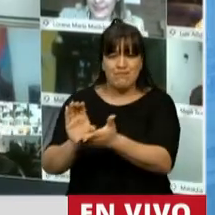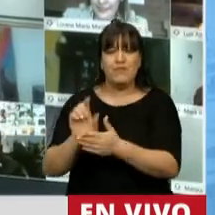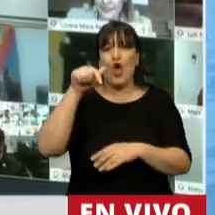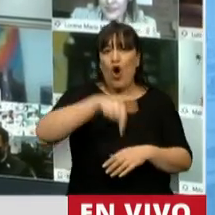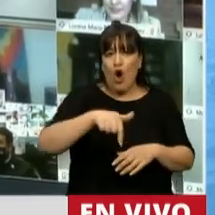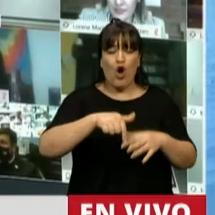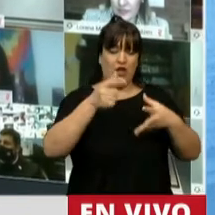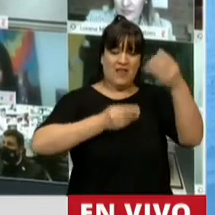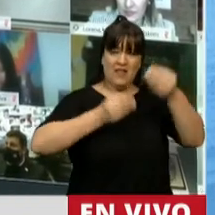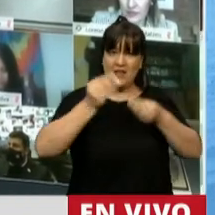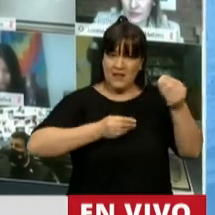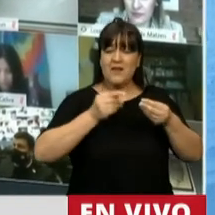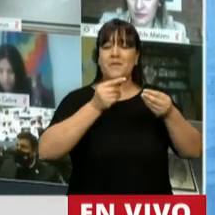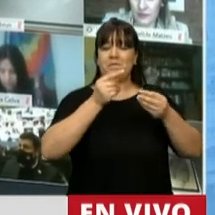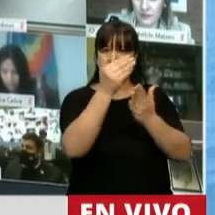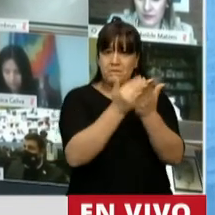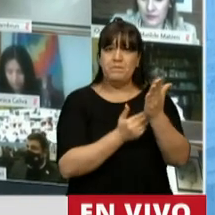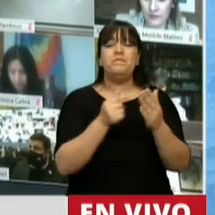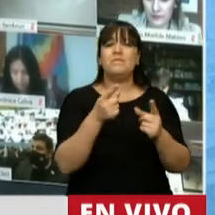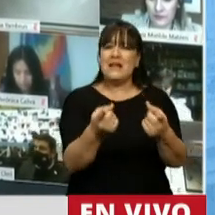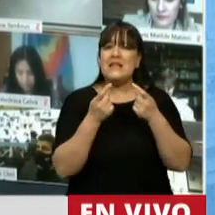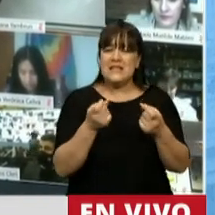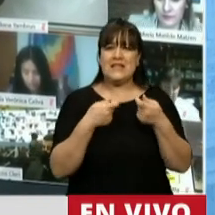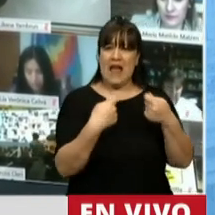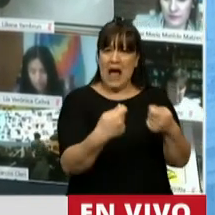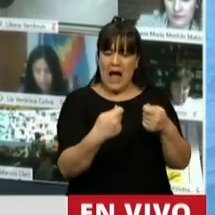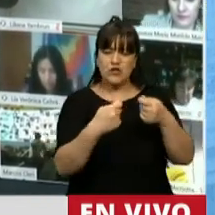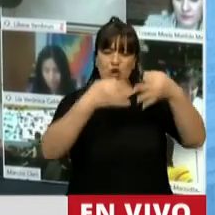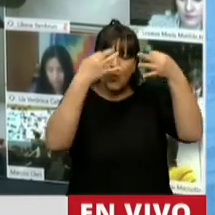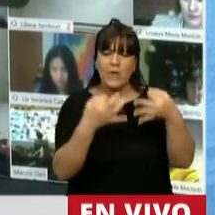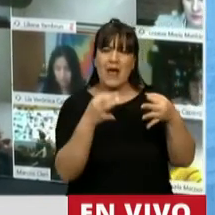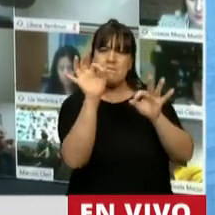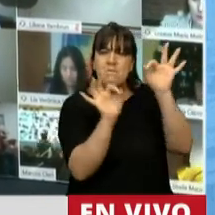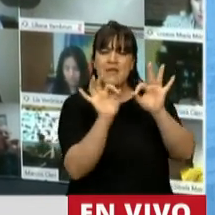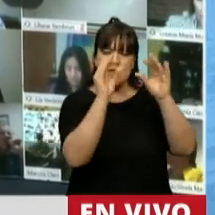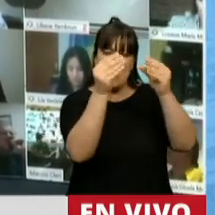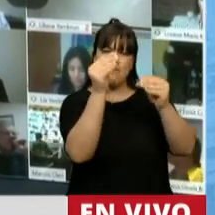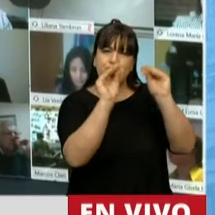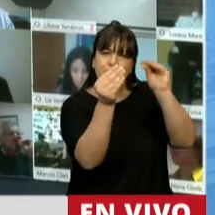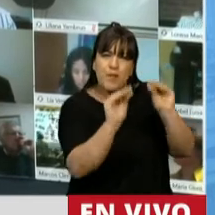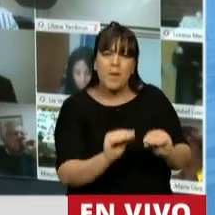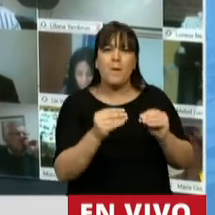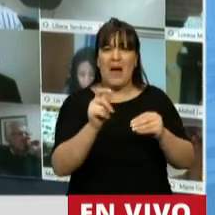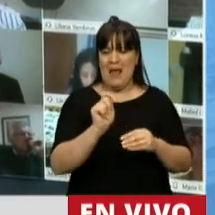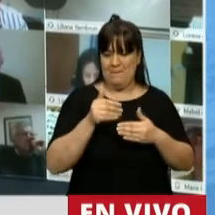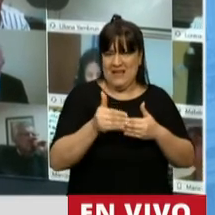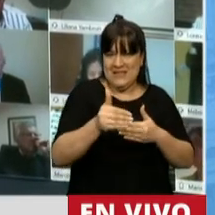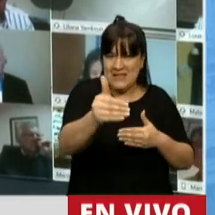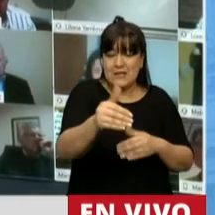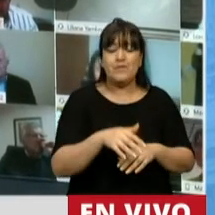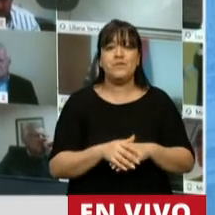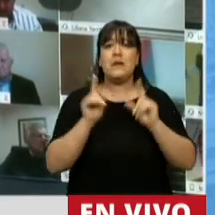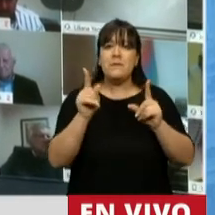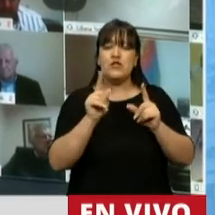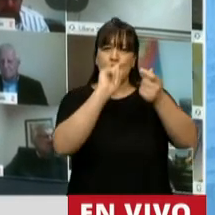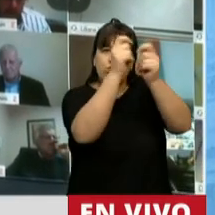que hoy analizamos evidencia la necesidad de adecuar los gastos y los recursos para los próximos meses. El 80% de